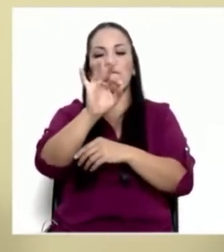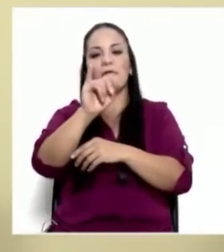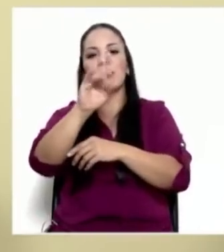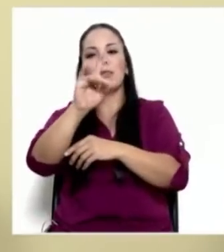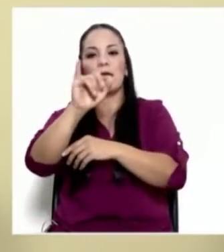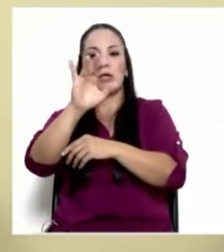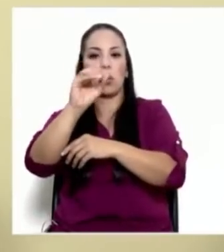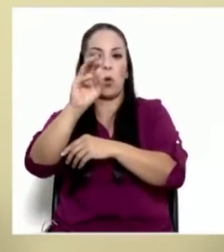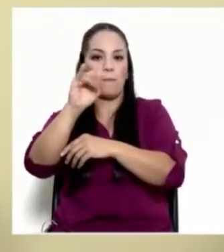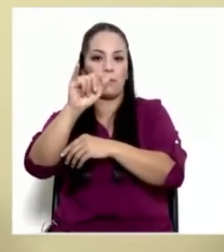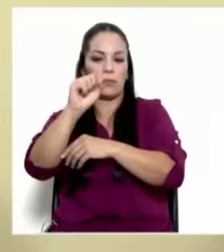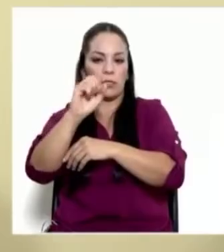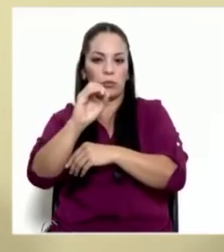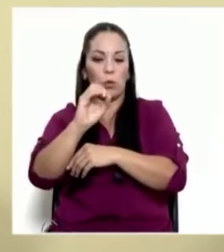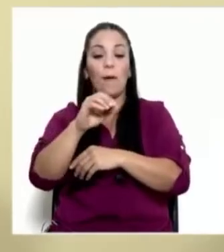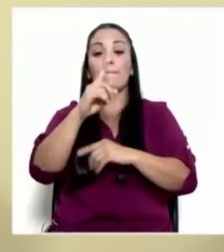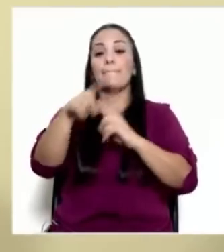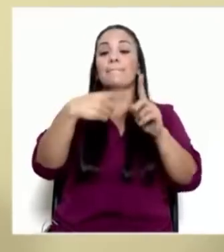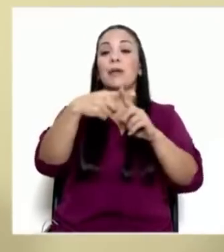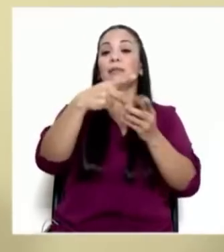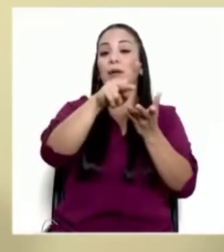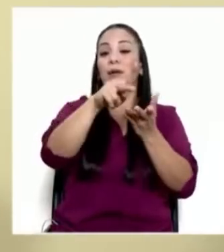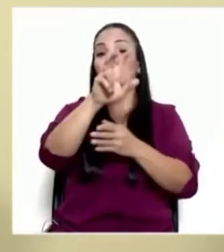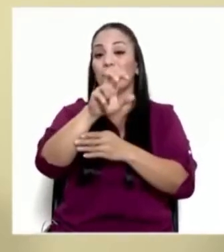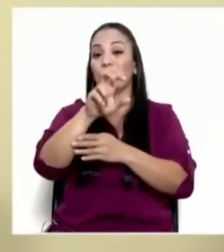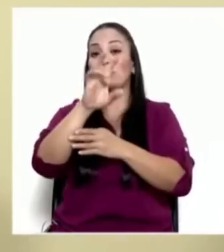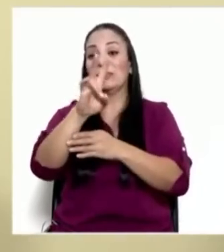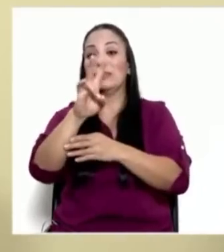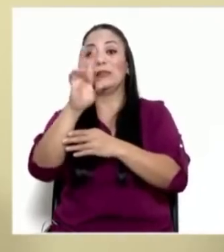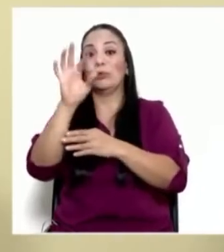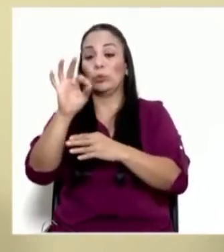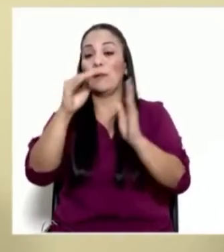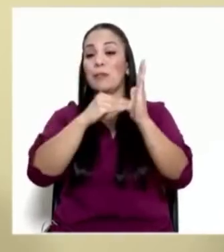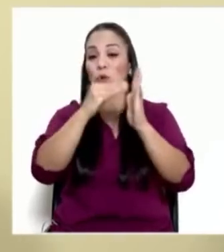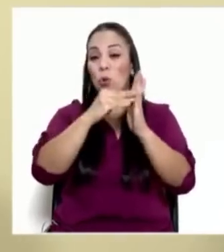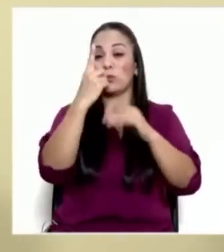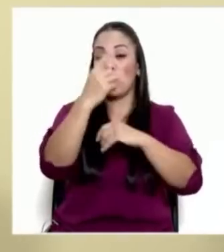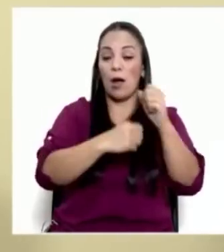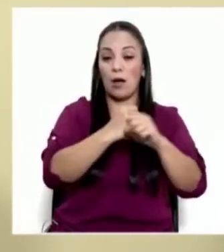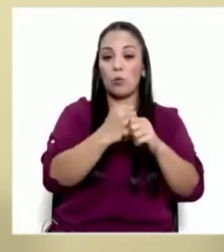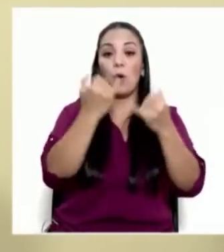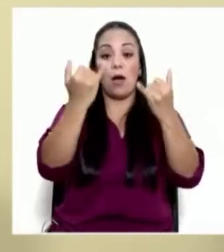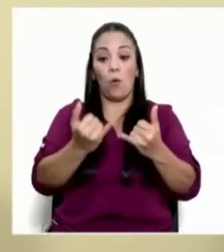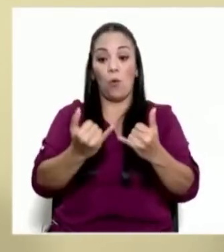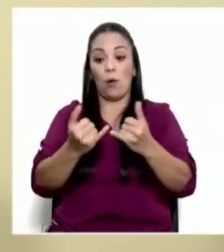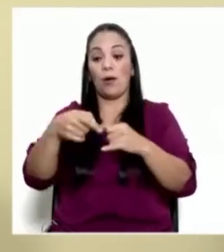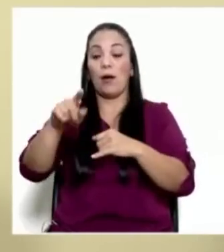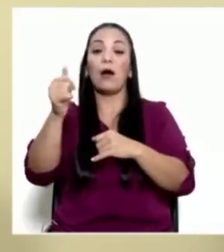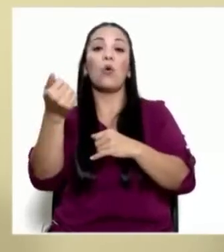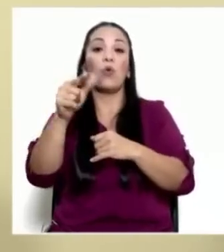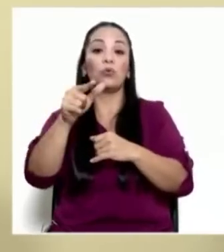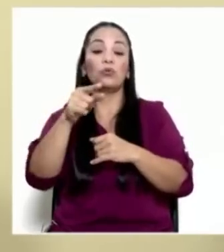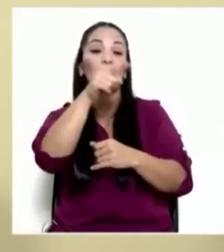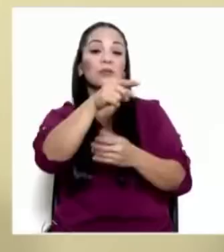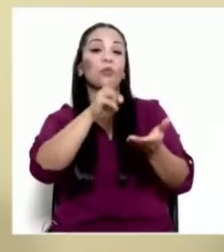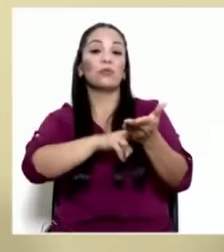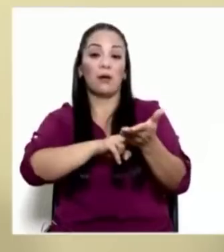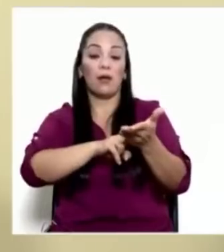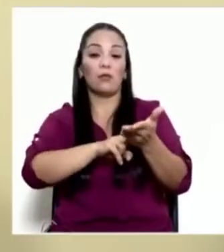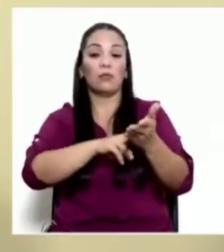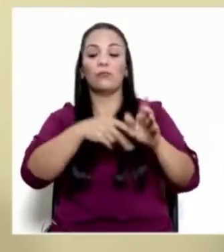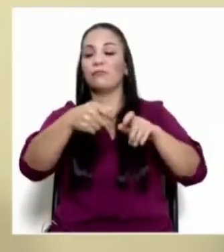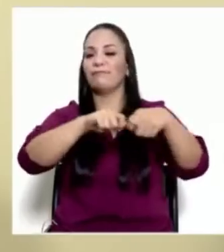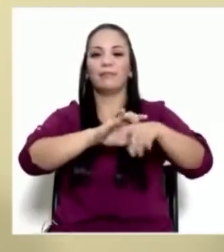donde se pagaban 376 millones anuales, a partir del 1 de agosto ese contrato está